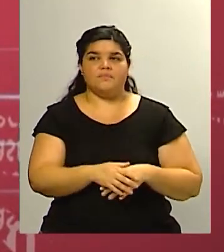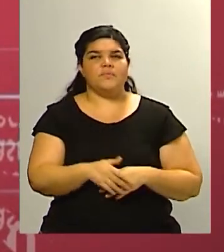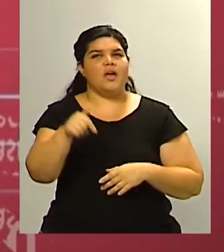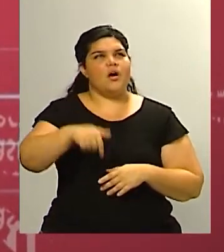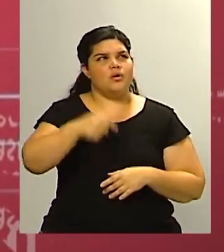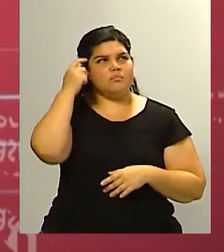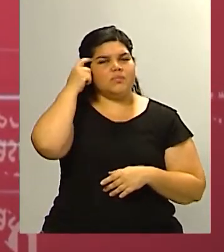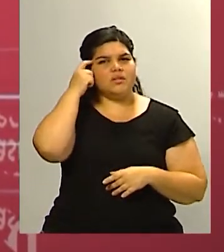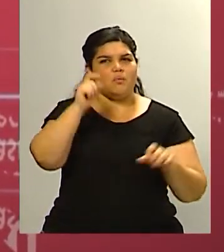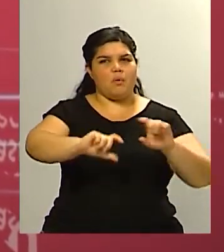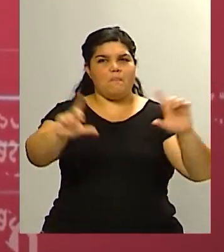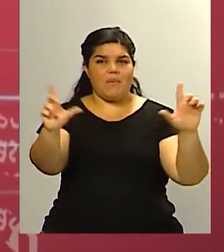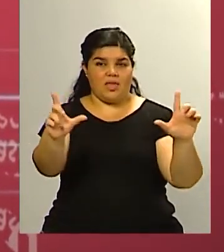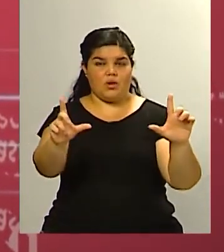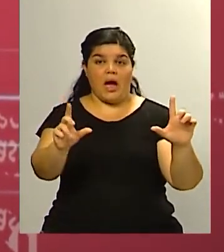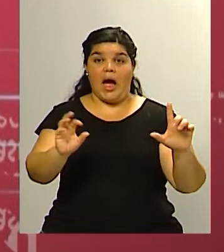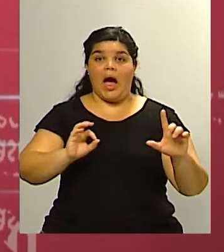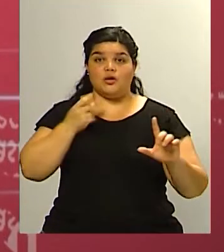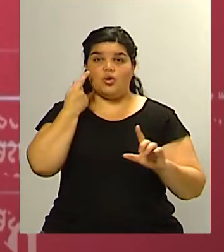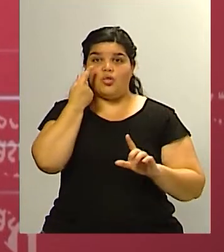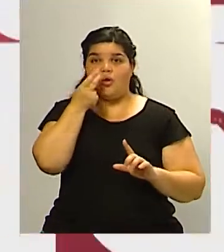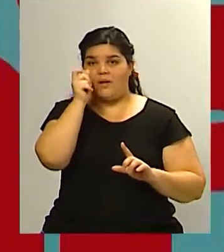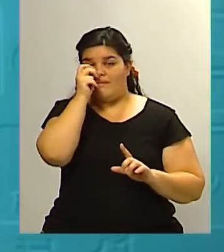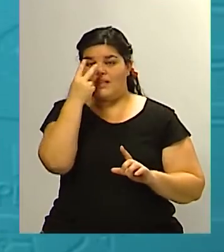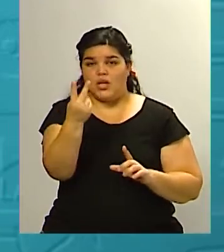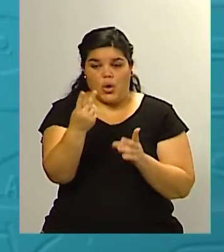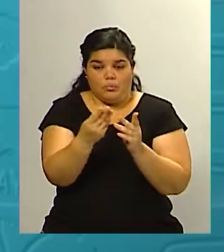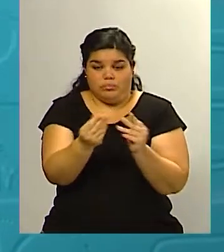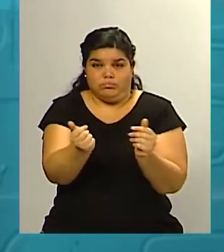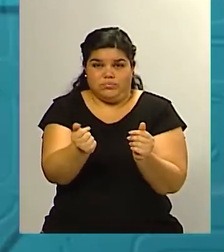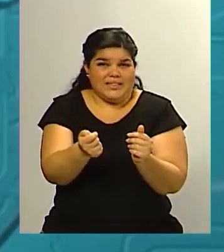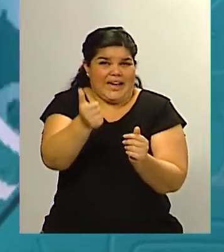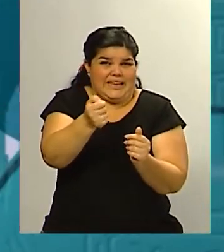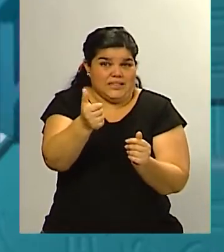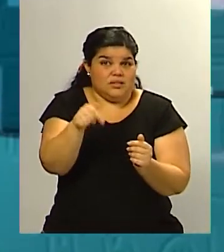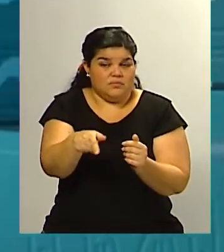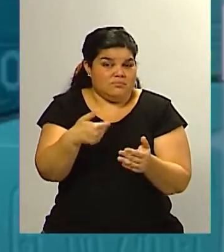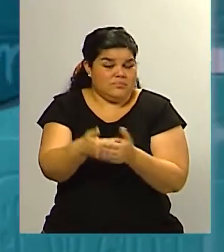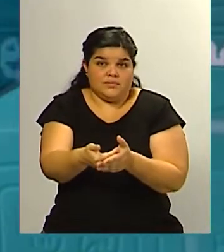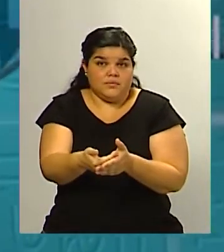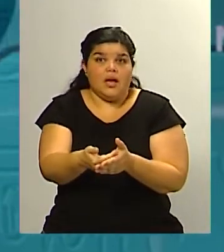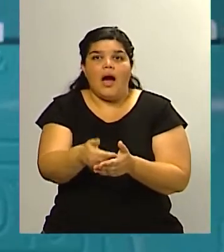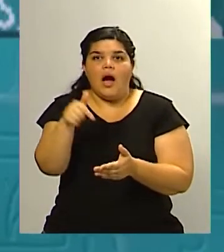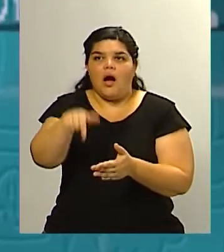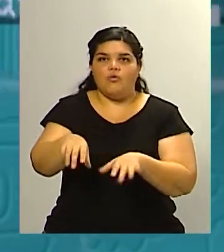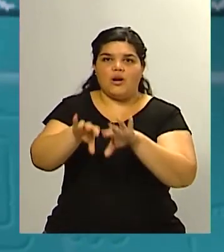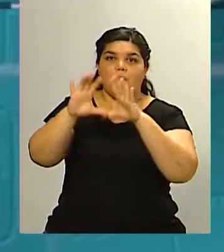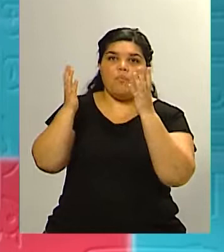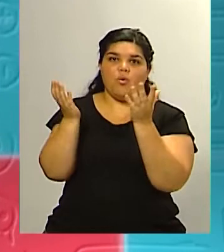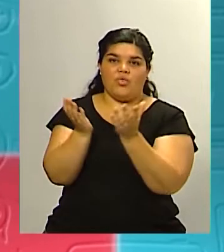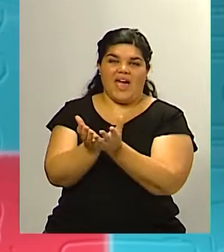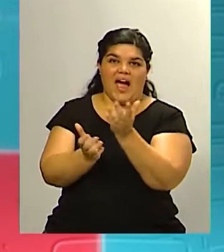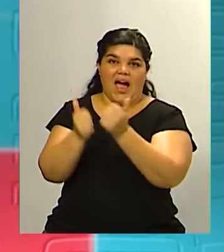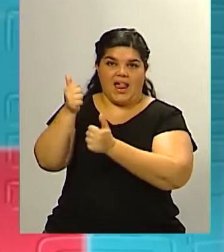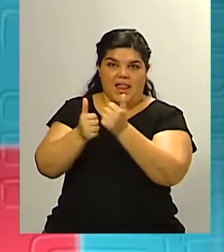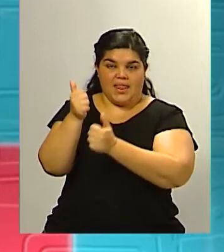que estamos terminando este 2022 hoy el tema es no hay que evitarlo el mundial por un lado pero también estamos